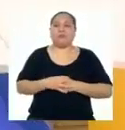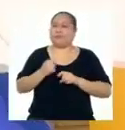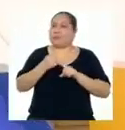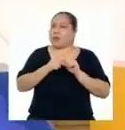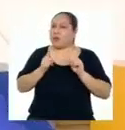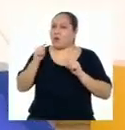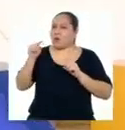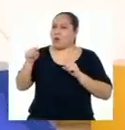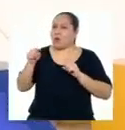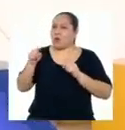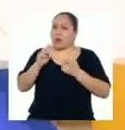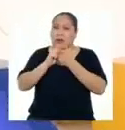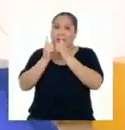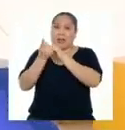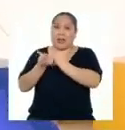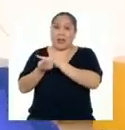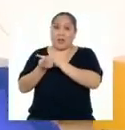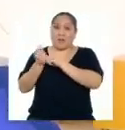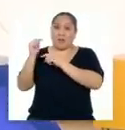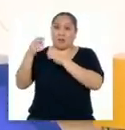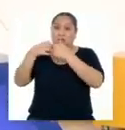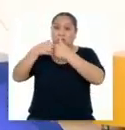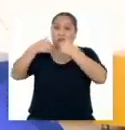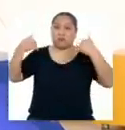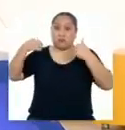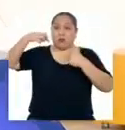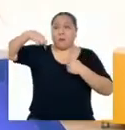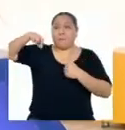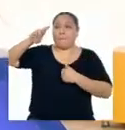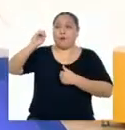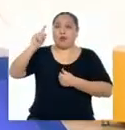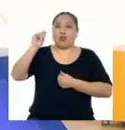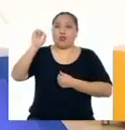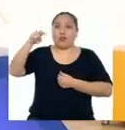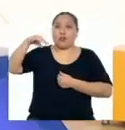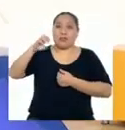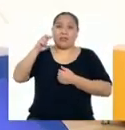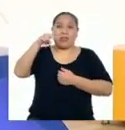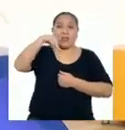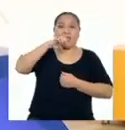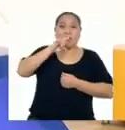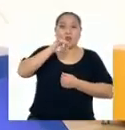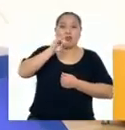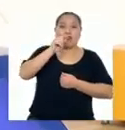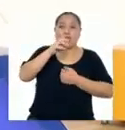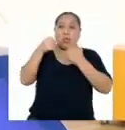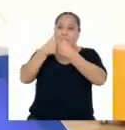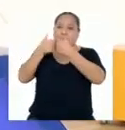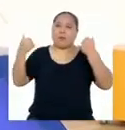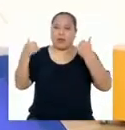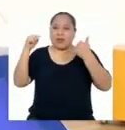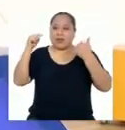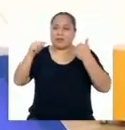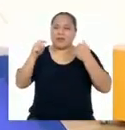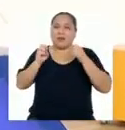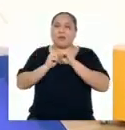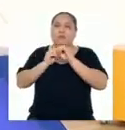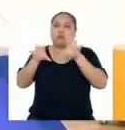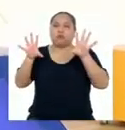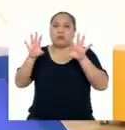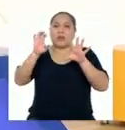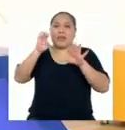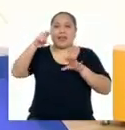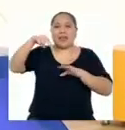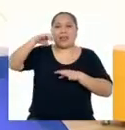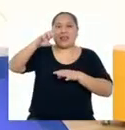cuando se produce una reacción que hace que los protones y neutrones se separen Estos liberan una energía que pasa a